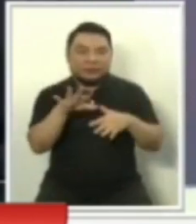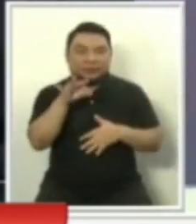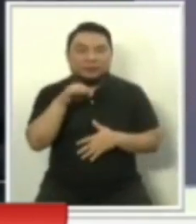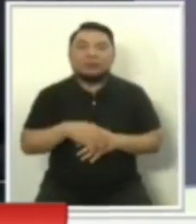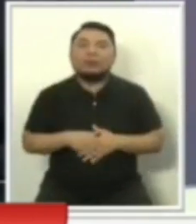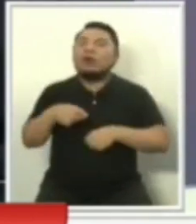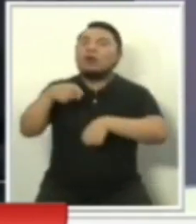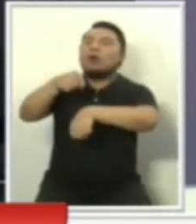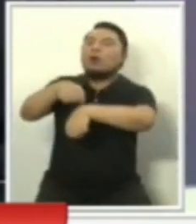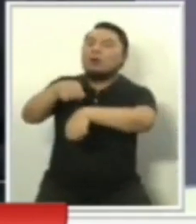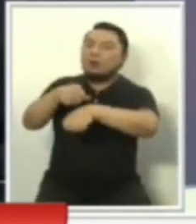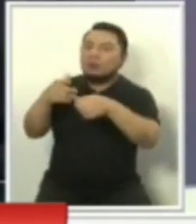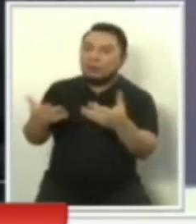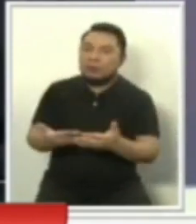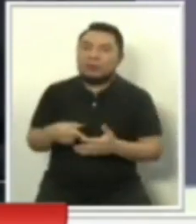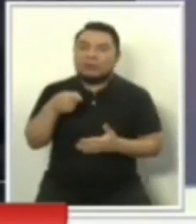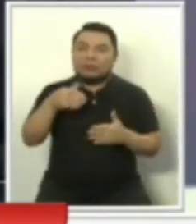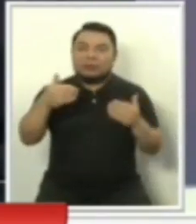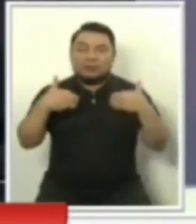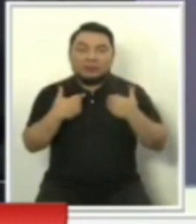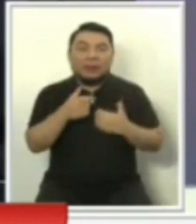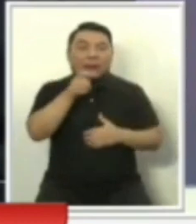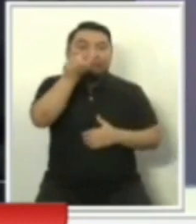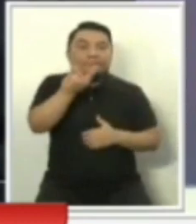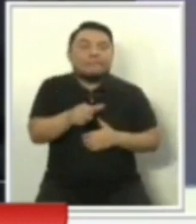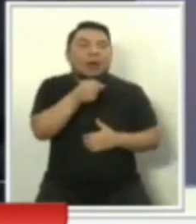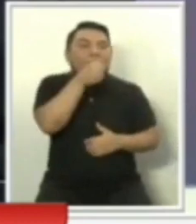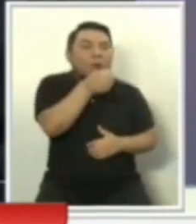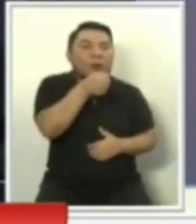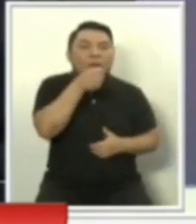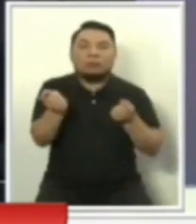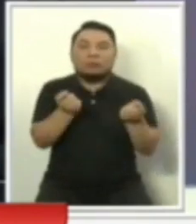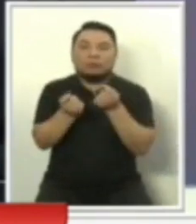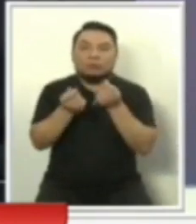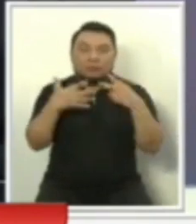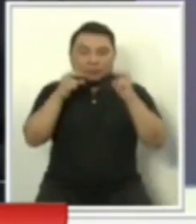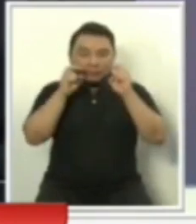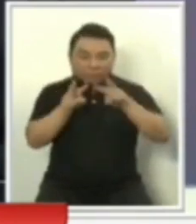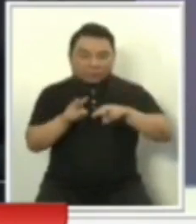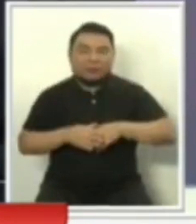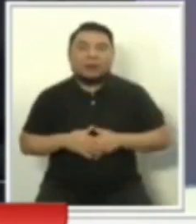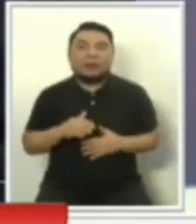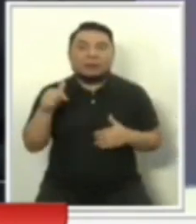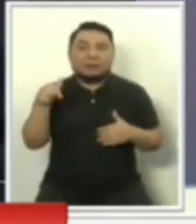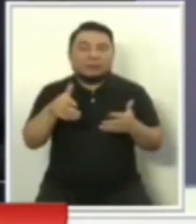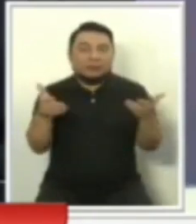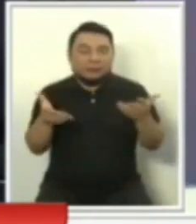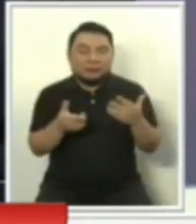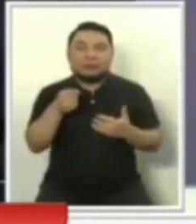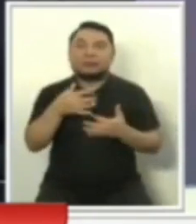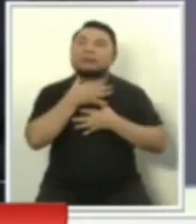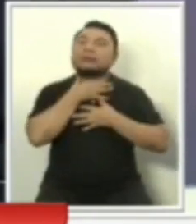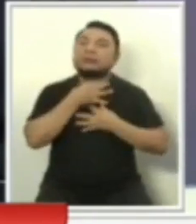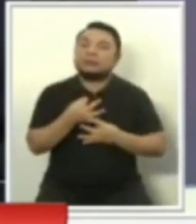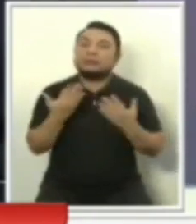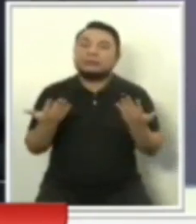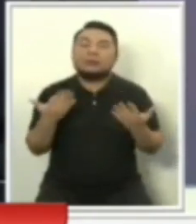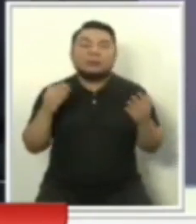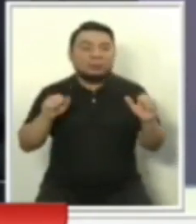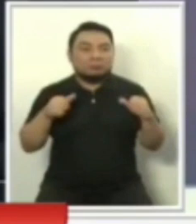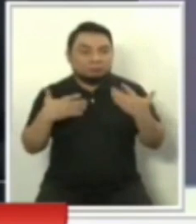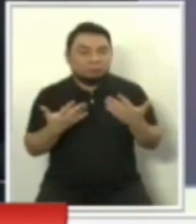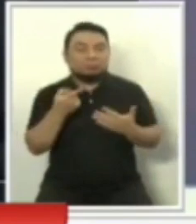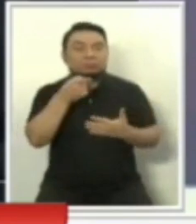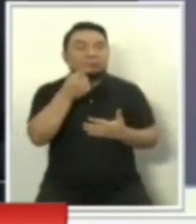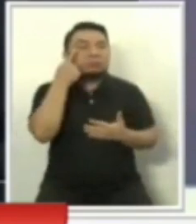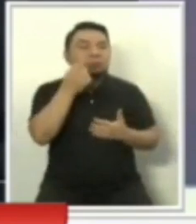Horario, y por supuesto esto va a tener moderadores, porque por lo que hemos visto en el esquema, aquí es un esquema bien interesante donde en realidad se arma